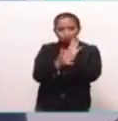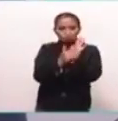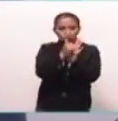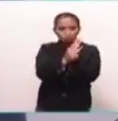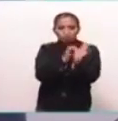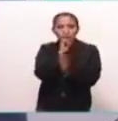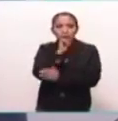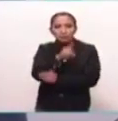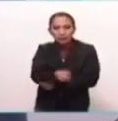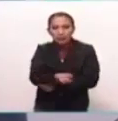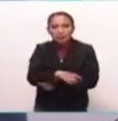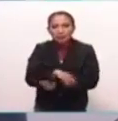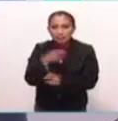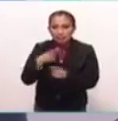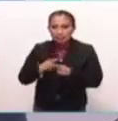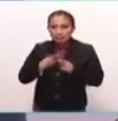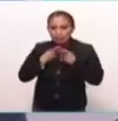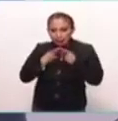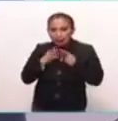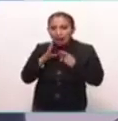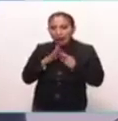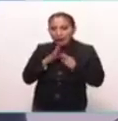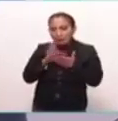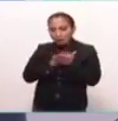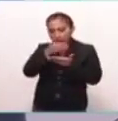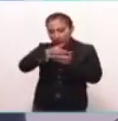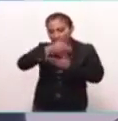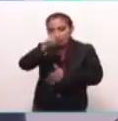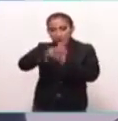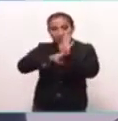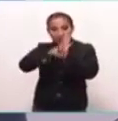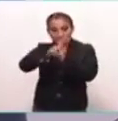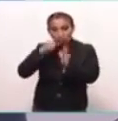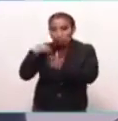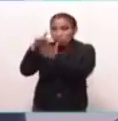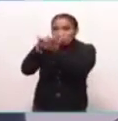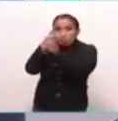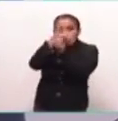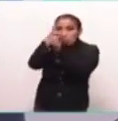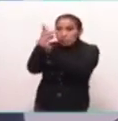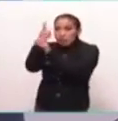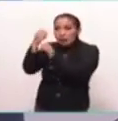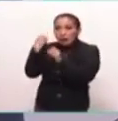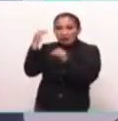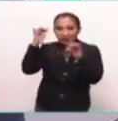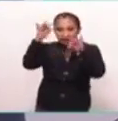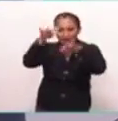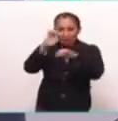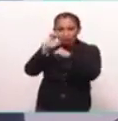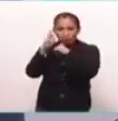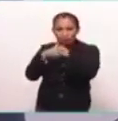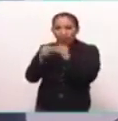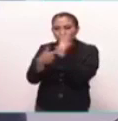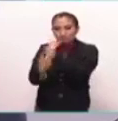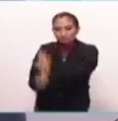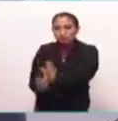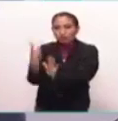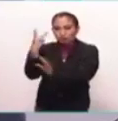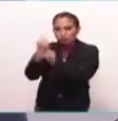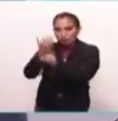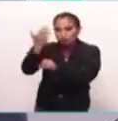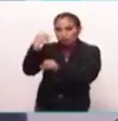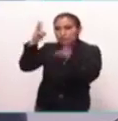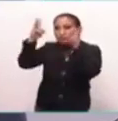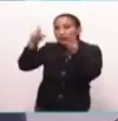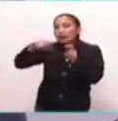a dejar una dirección donde hay un documental que hicimos para un congreso en Europa, que presentamos hace dos años